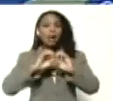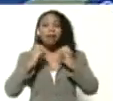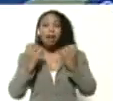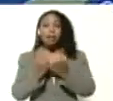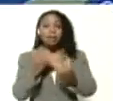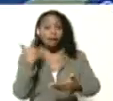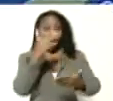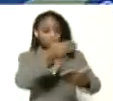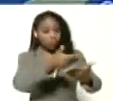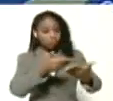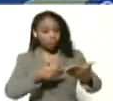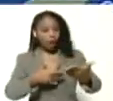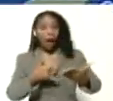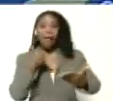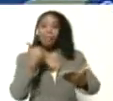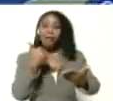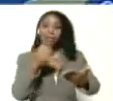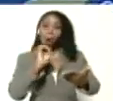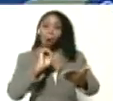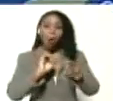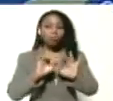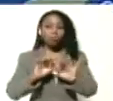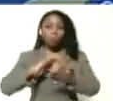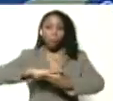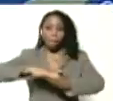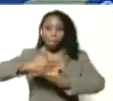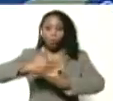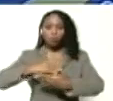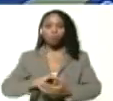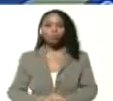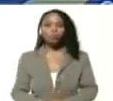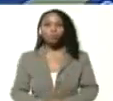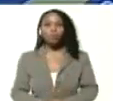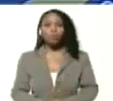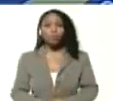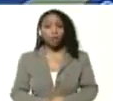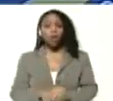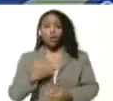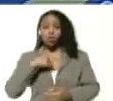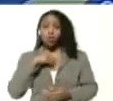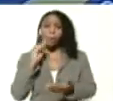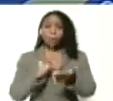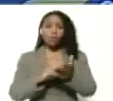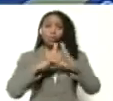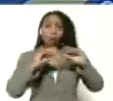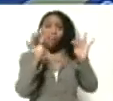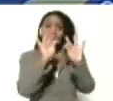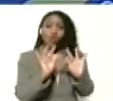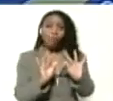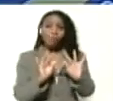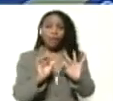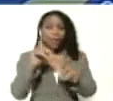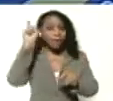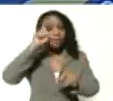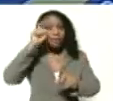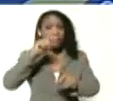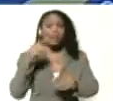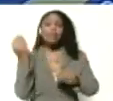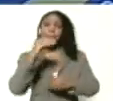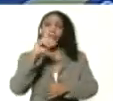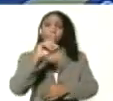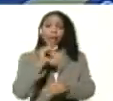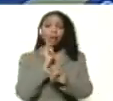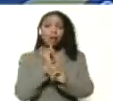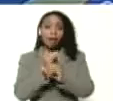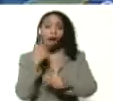guía en su teléfono o en su laptop. Estamos aplicando todas las formas de pedagogía. además está la página web, la